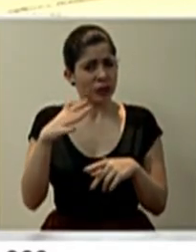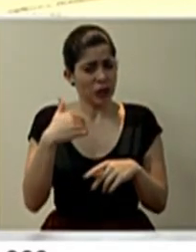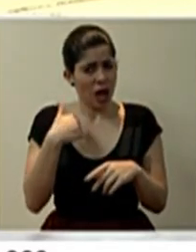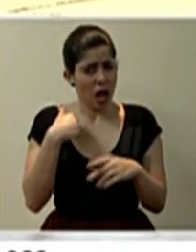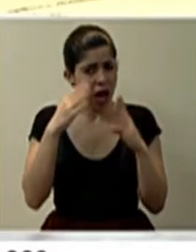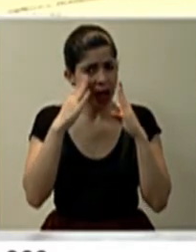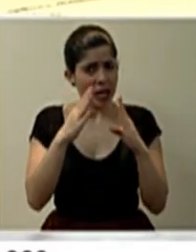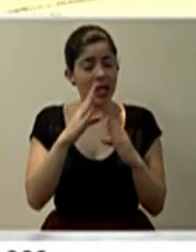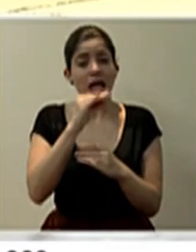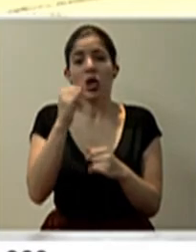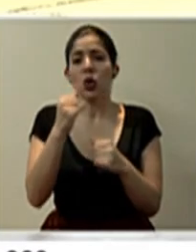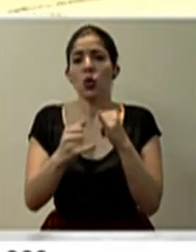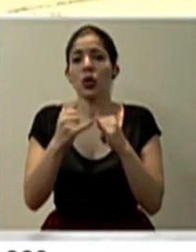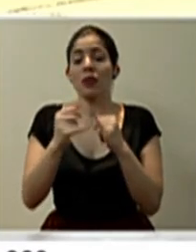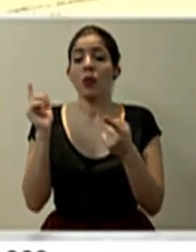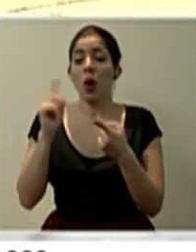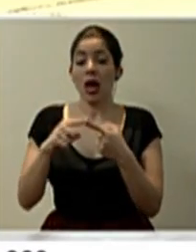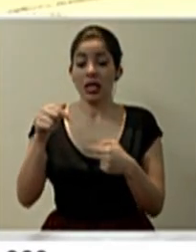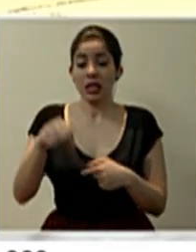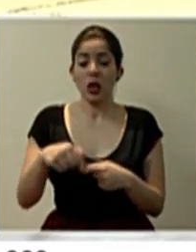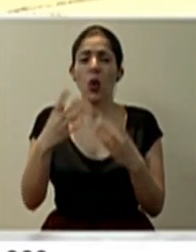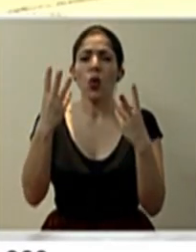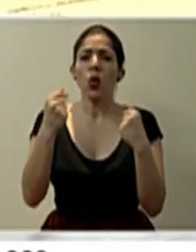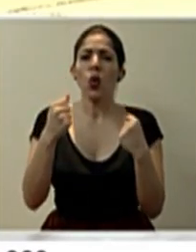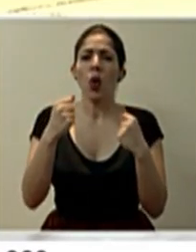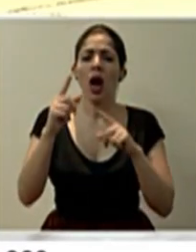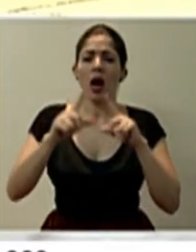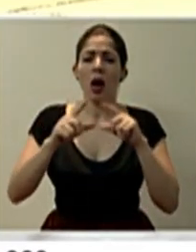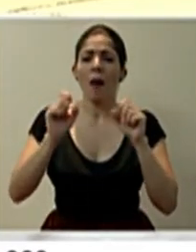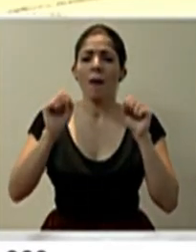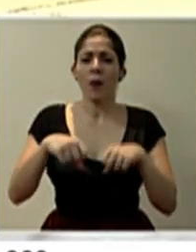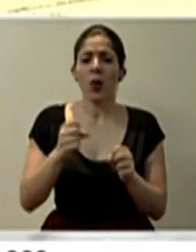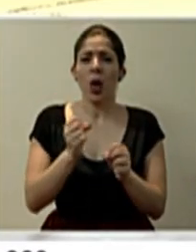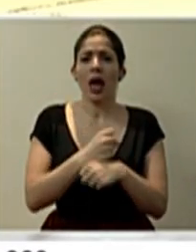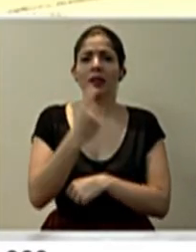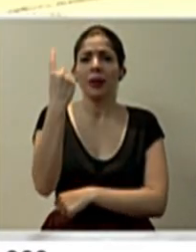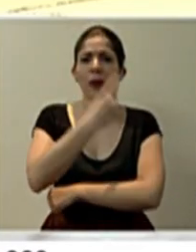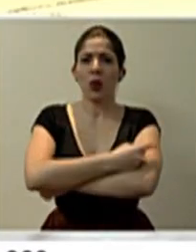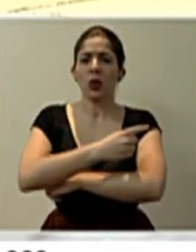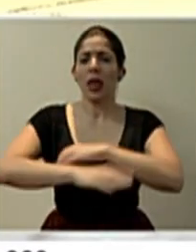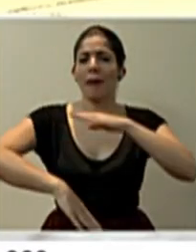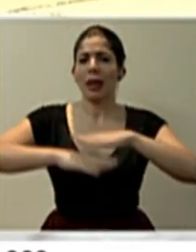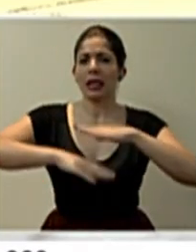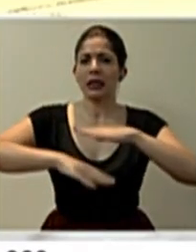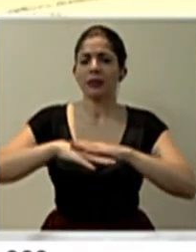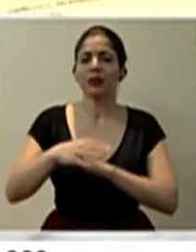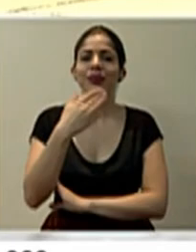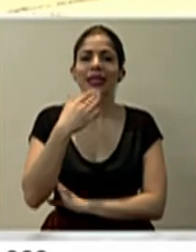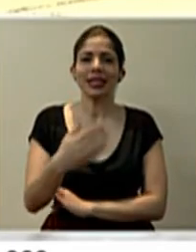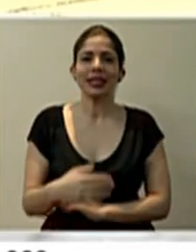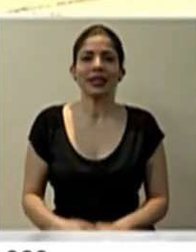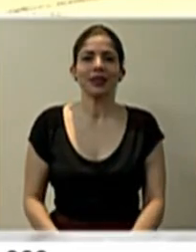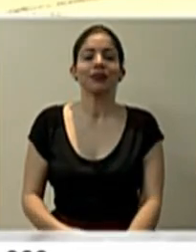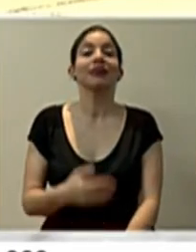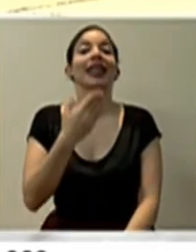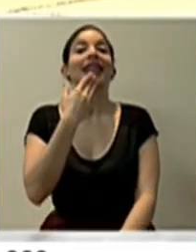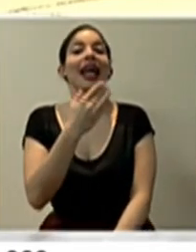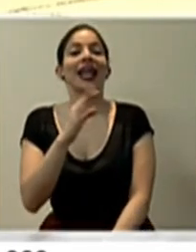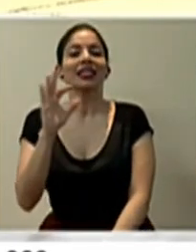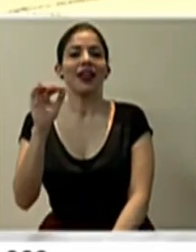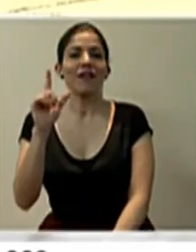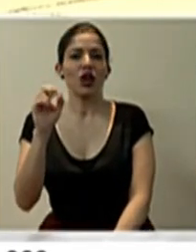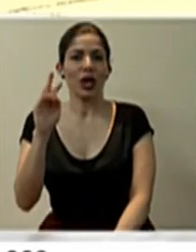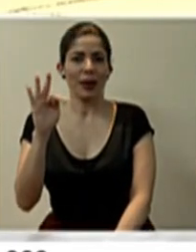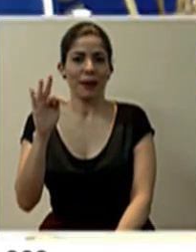y finalmente al día de hoy, ¿cuántas pruebas se pueden procesar por día como máximo? Muchas gracias. Bueno, gracias a Floribet.